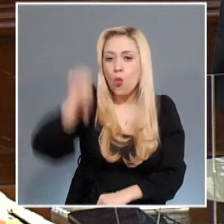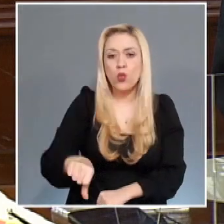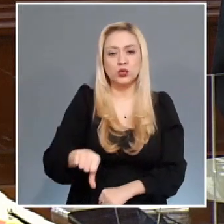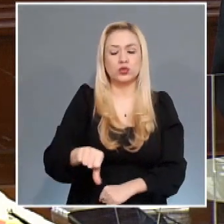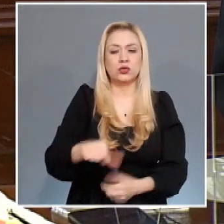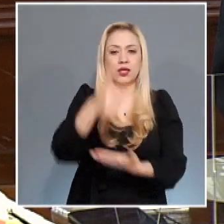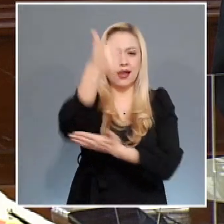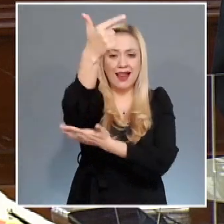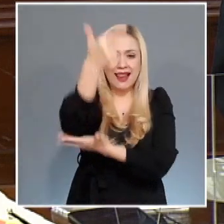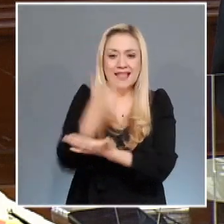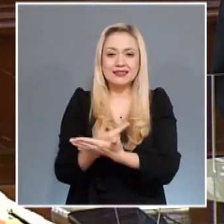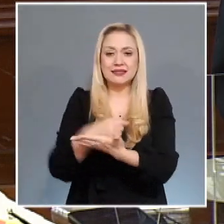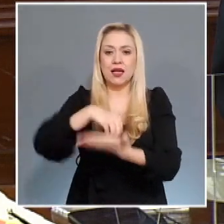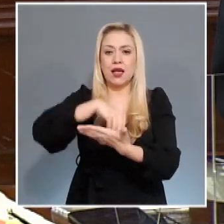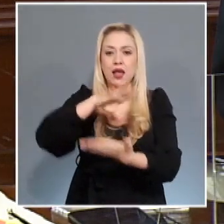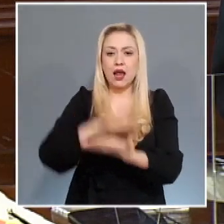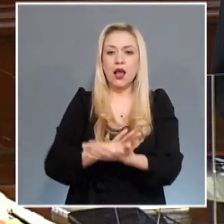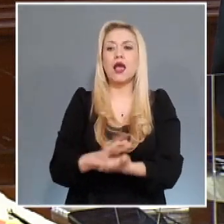inmediato.